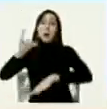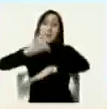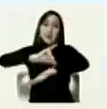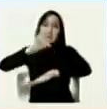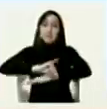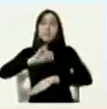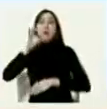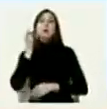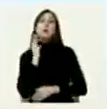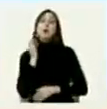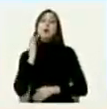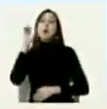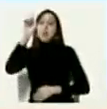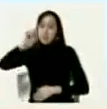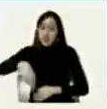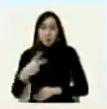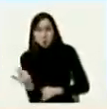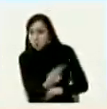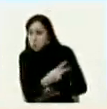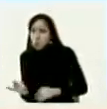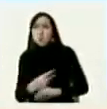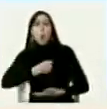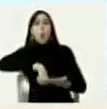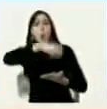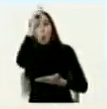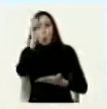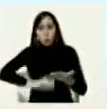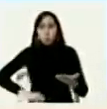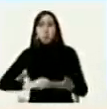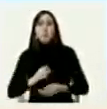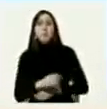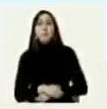los dos fueron y firmaron las garantías